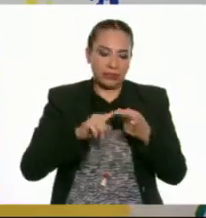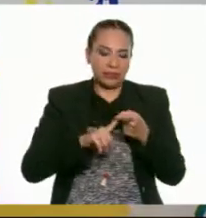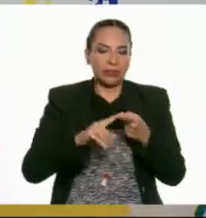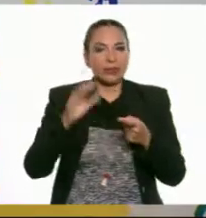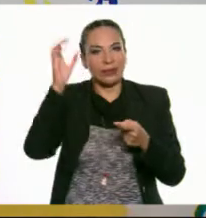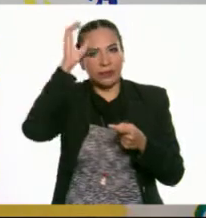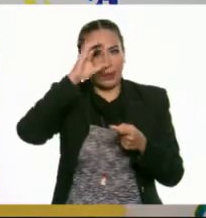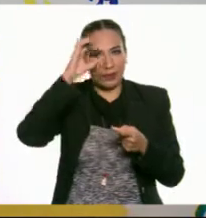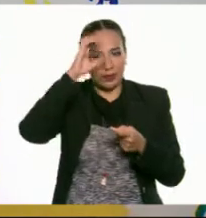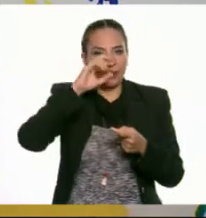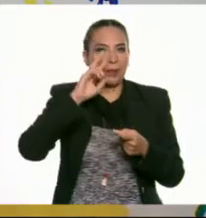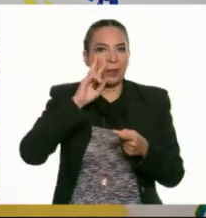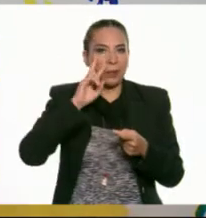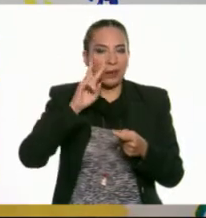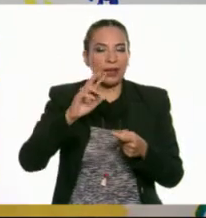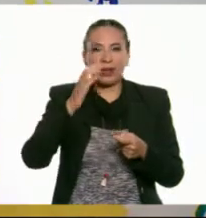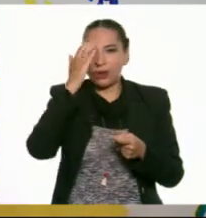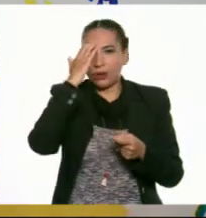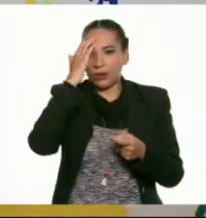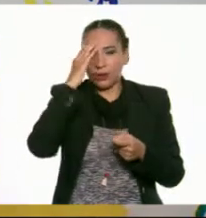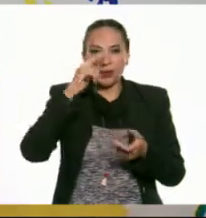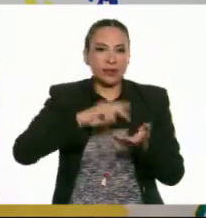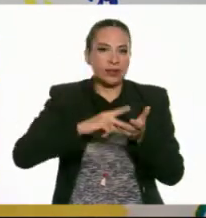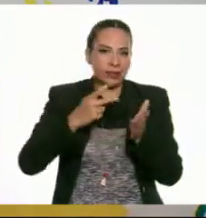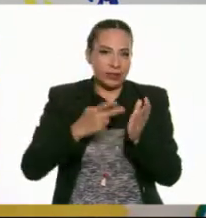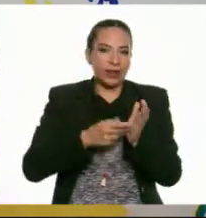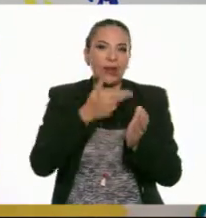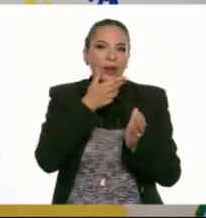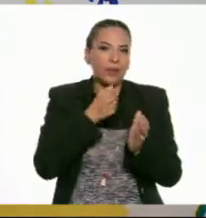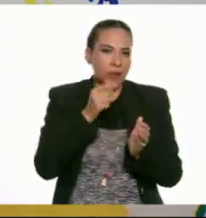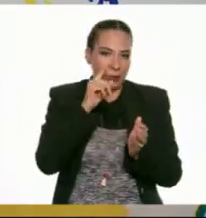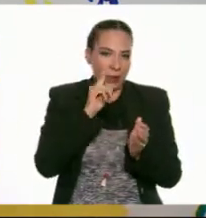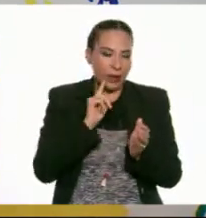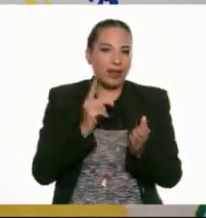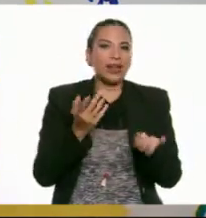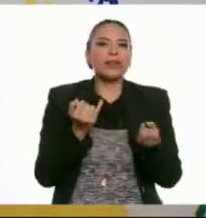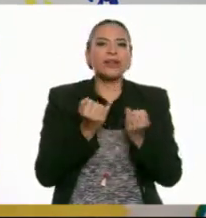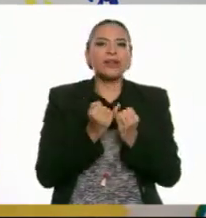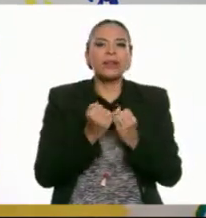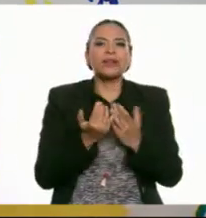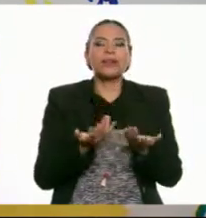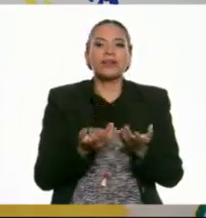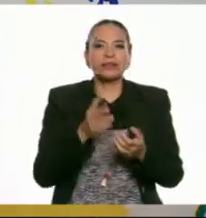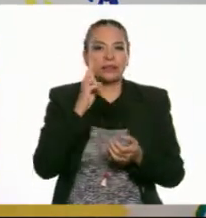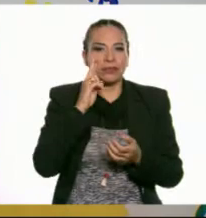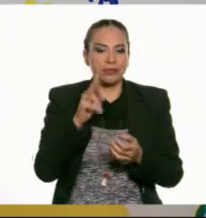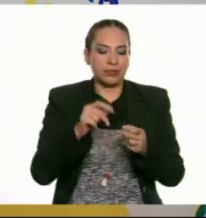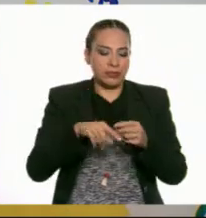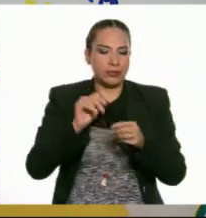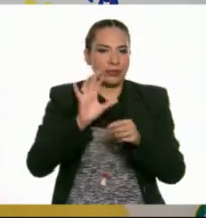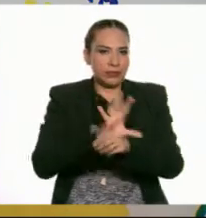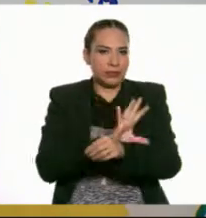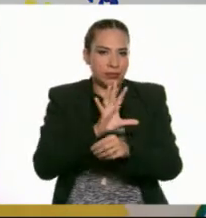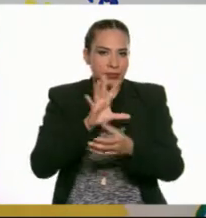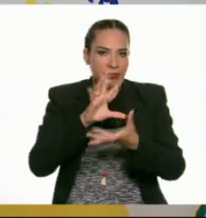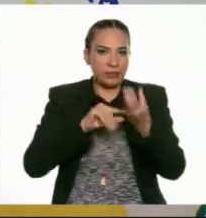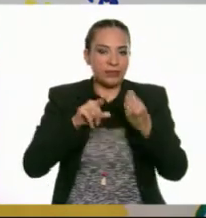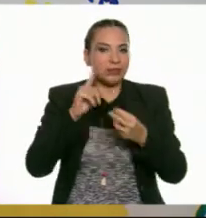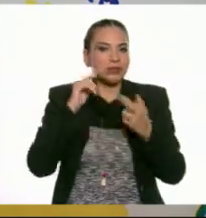científicos, vimos y conocimos a los ingenieros y a las ingenieras, pero vimos un amplificador de sonido,